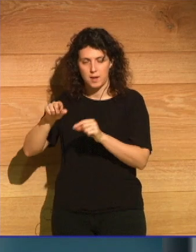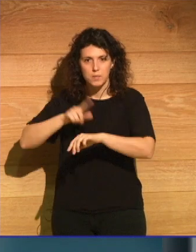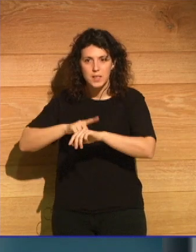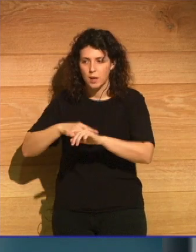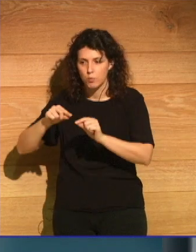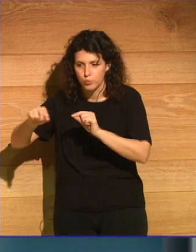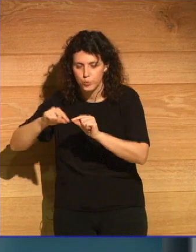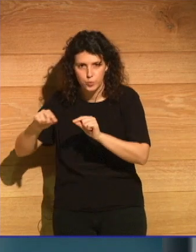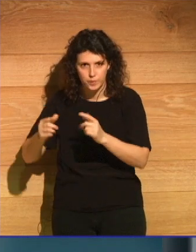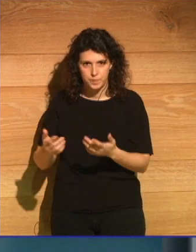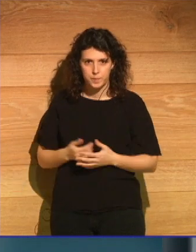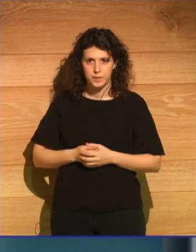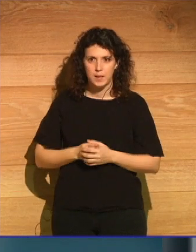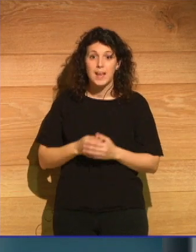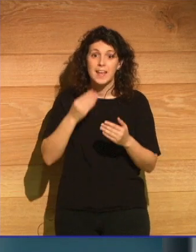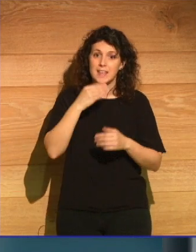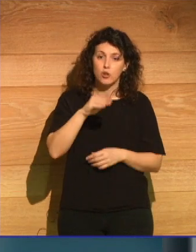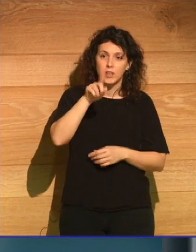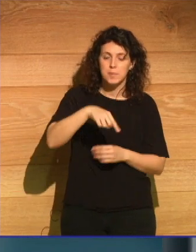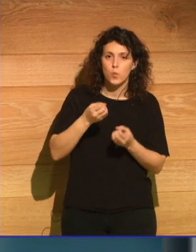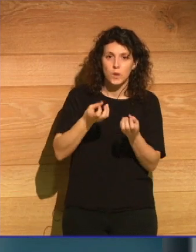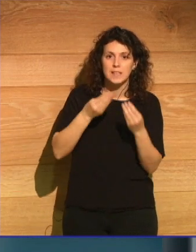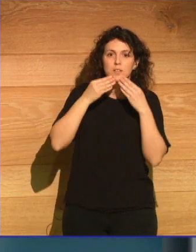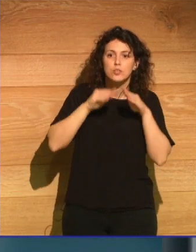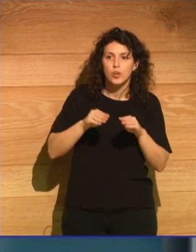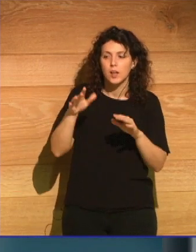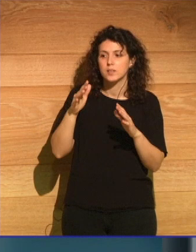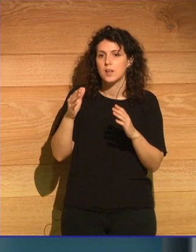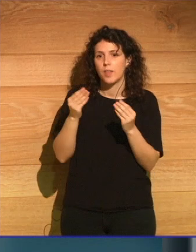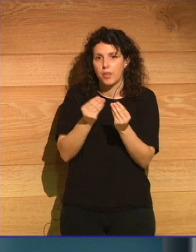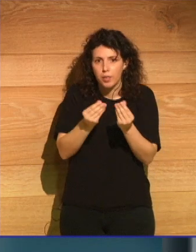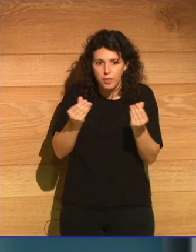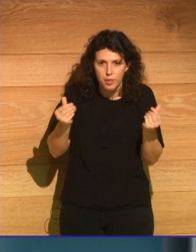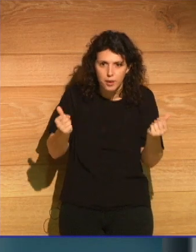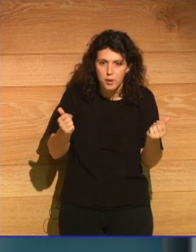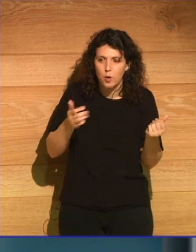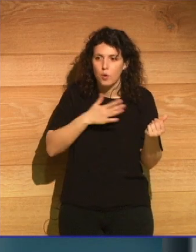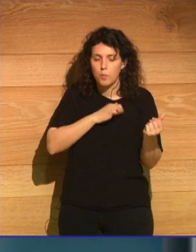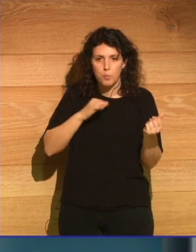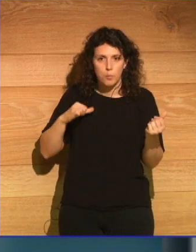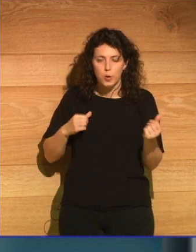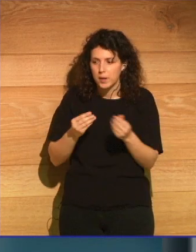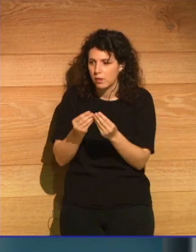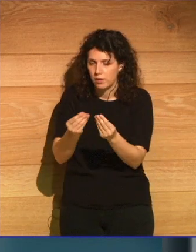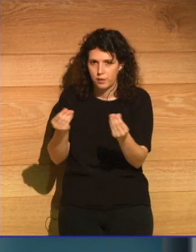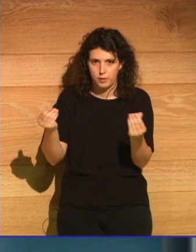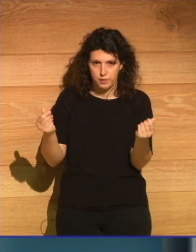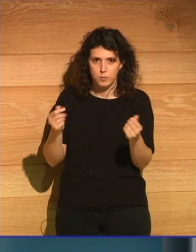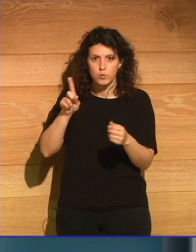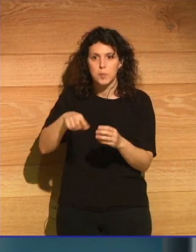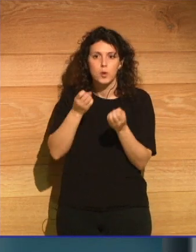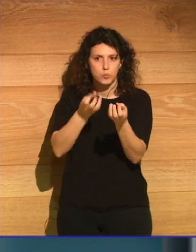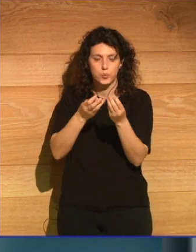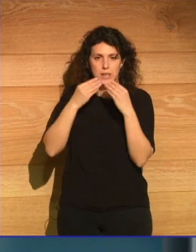el hielo también cuenta historias sobre su derretimiento, sobre su propia destrucción. Y me